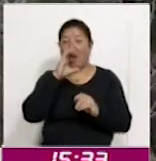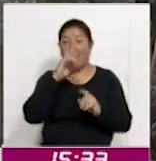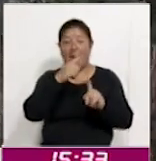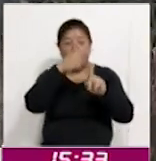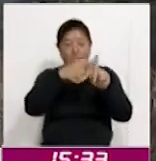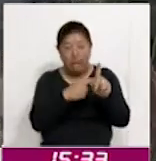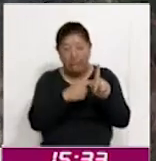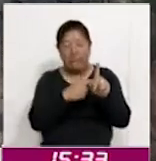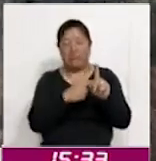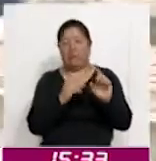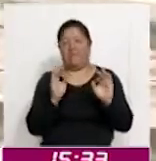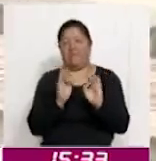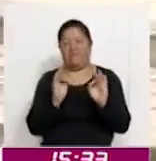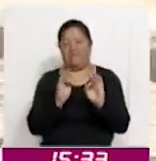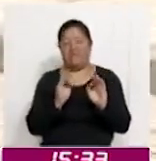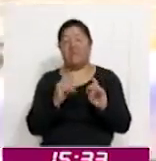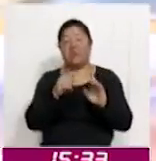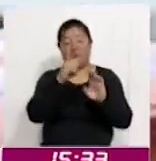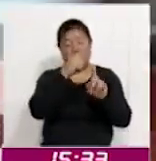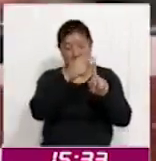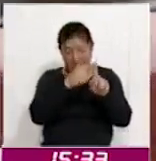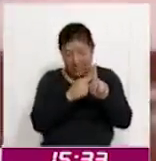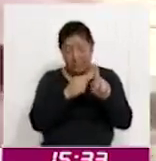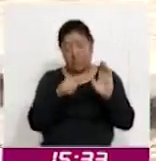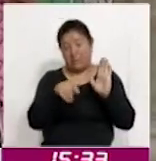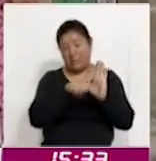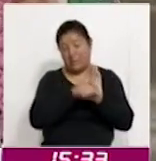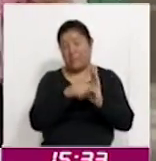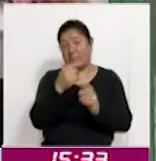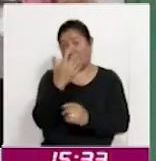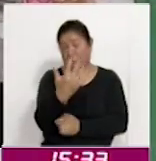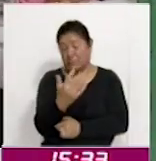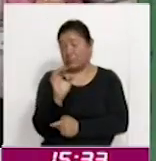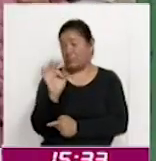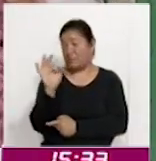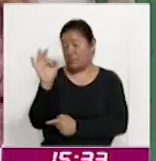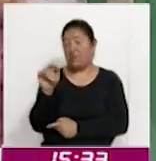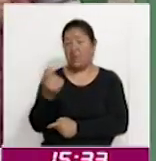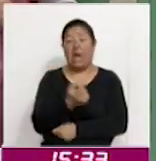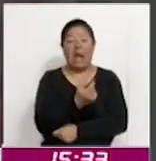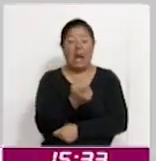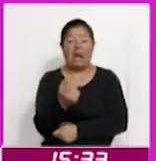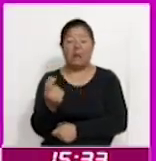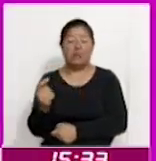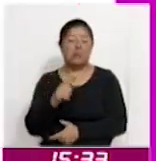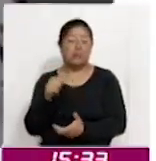termómetro ha descendido hasta los menos 5 grados centígrados en algunas regiones de la entidad.